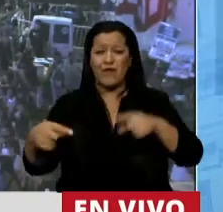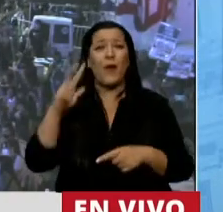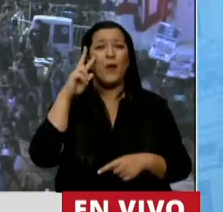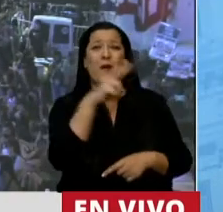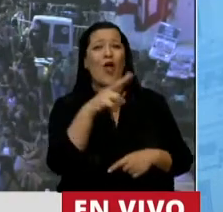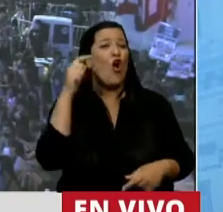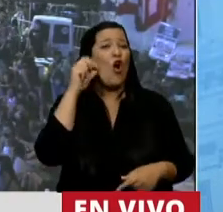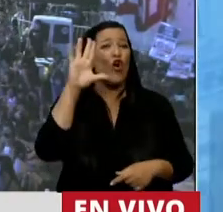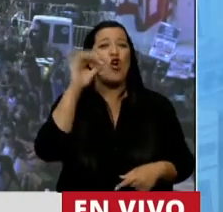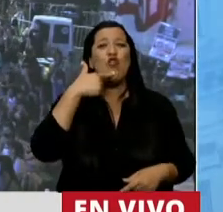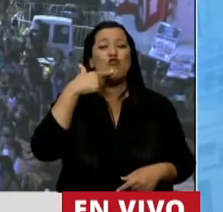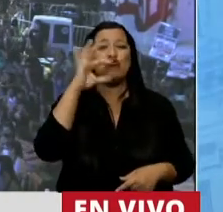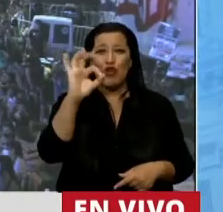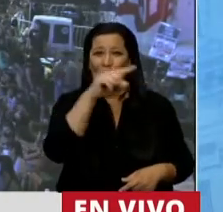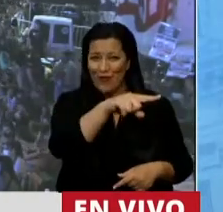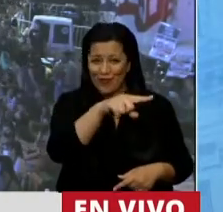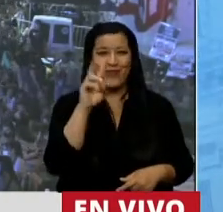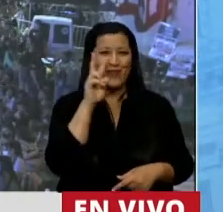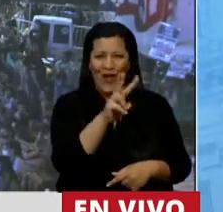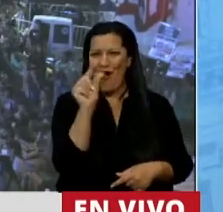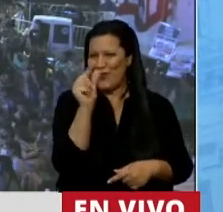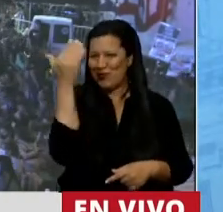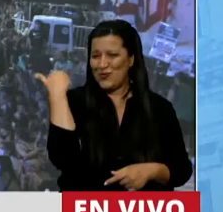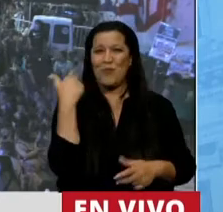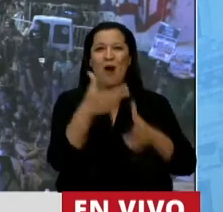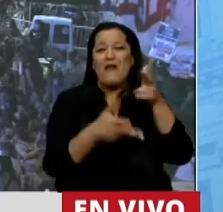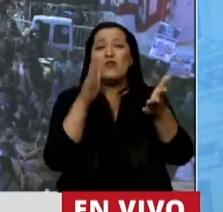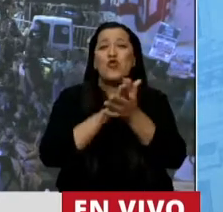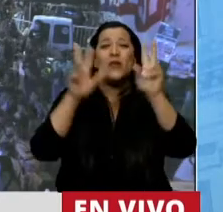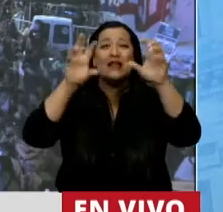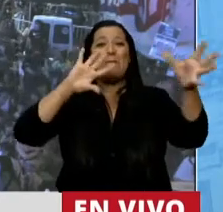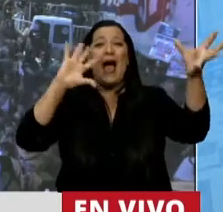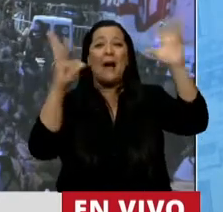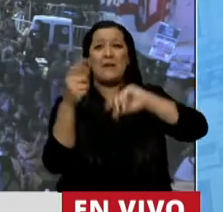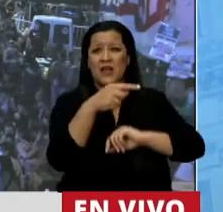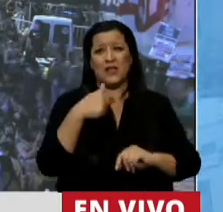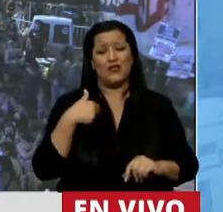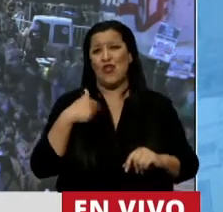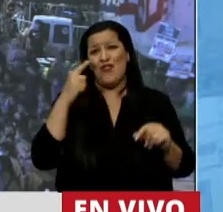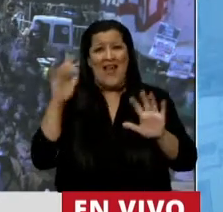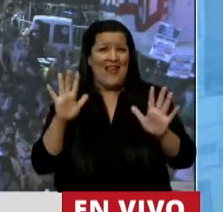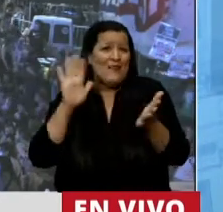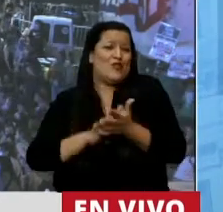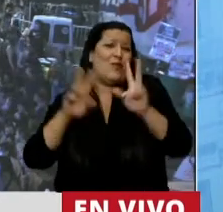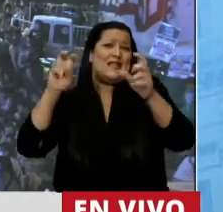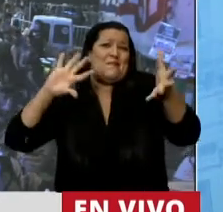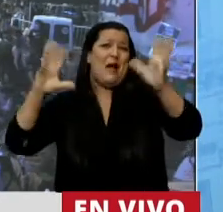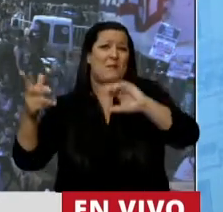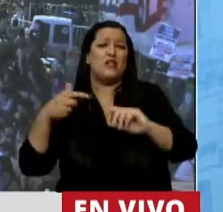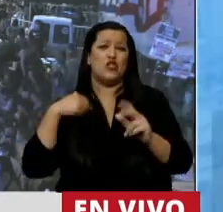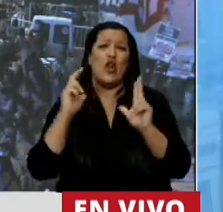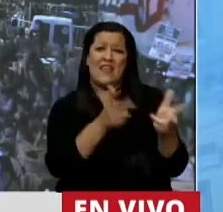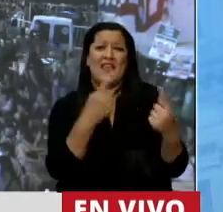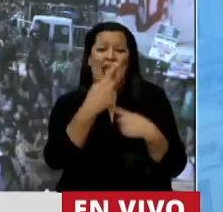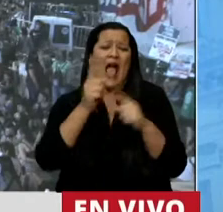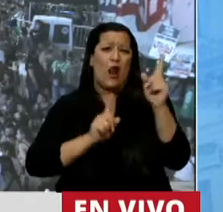Leo Grosso, que hablamos hace un tiempo sobre los temas ambientales y yo le dije, yo no vengo del ambientalismo y le hice algunos planteos.